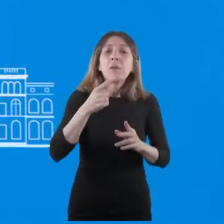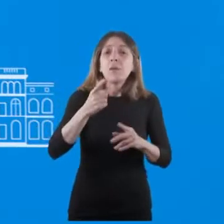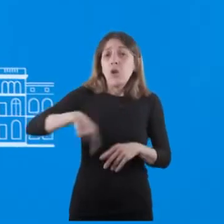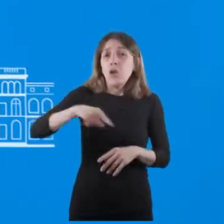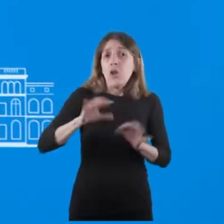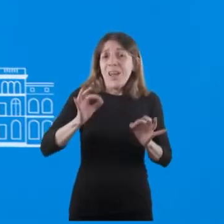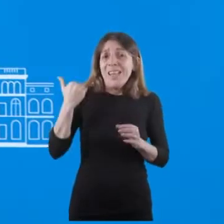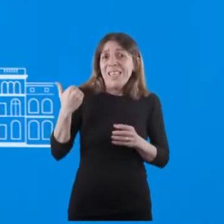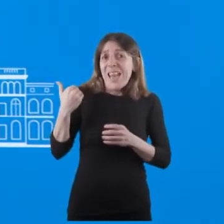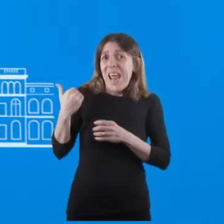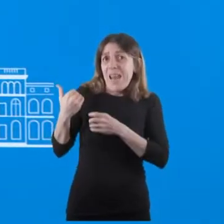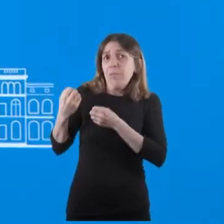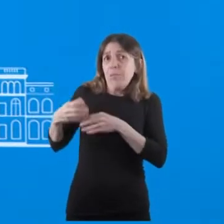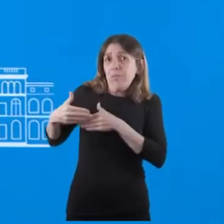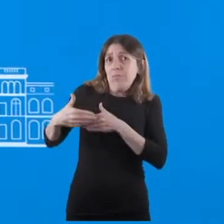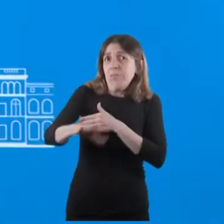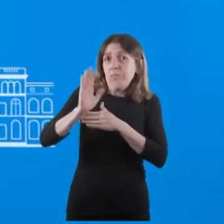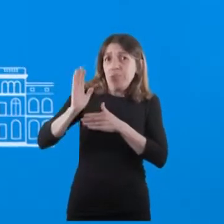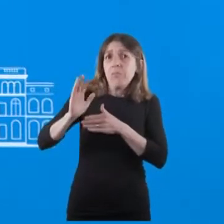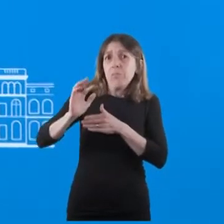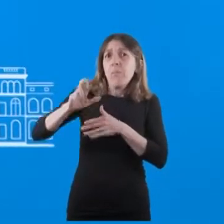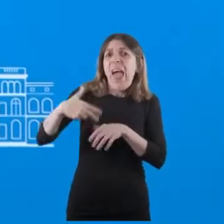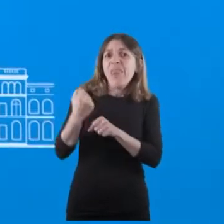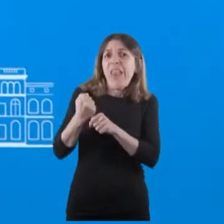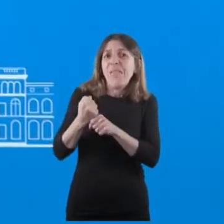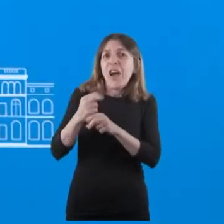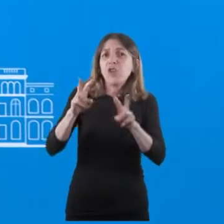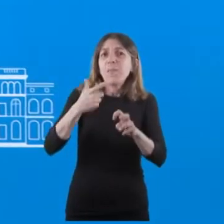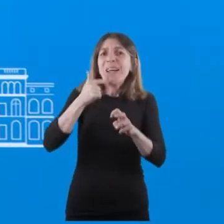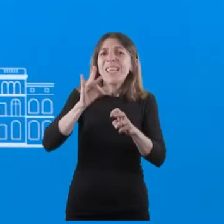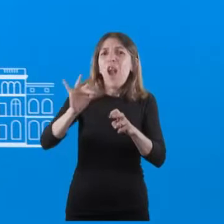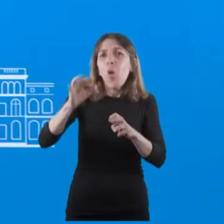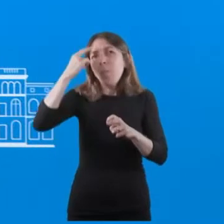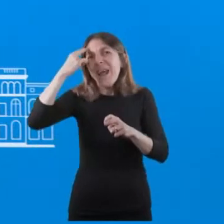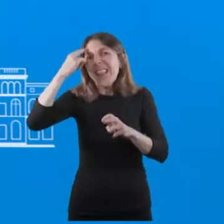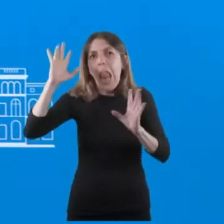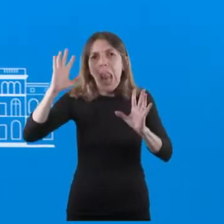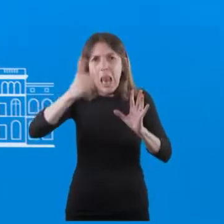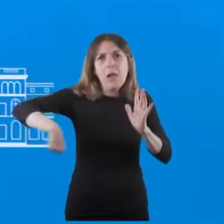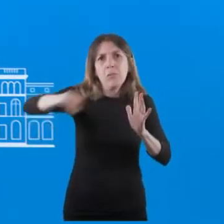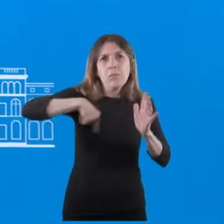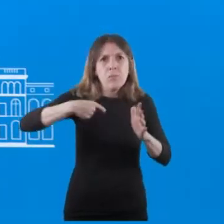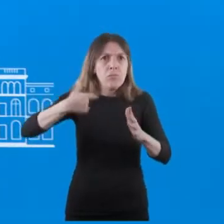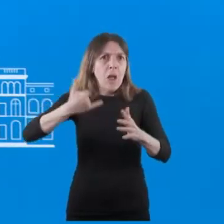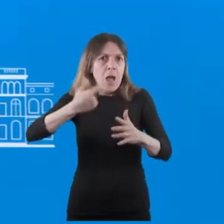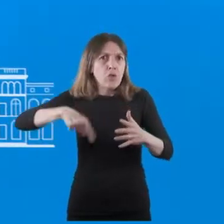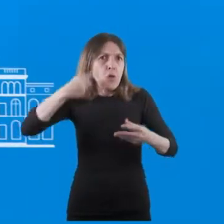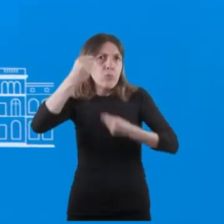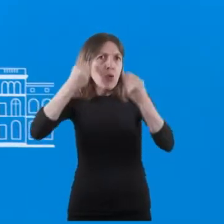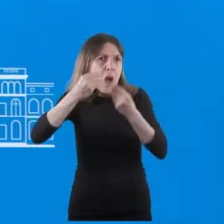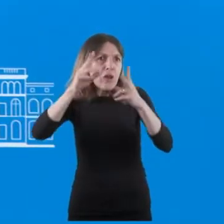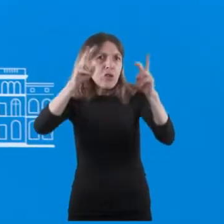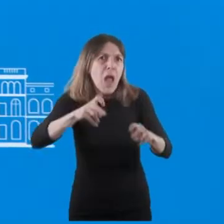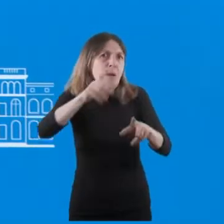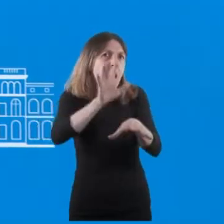lanzar un programa integral de salud mental. La salud mental es una preocupación que incluye la lucha contra